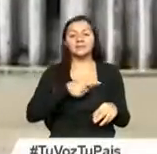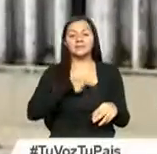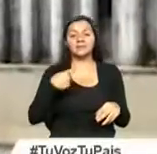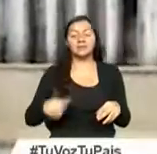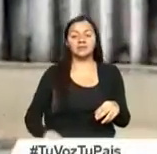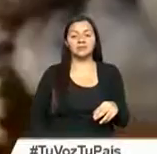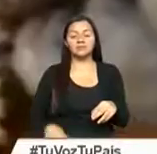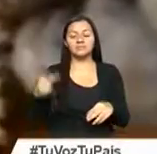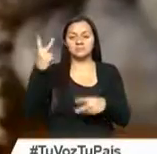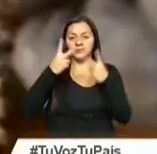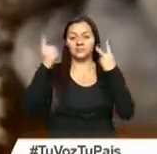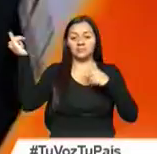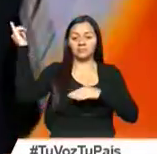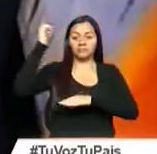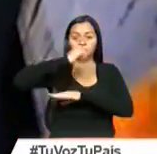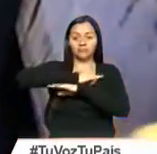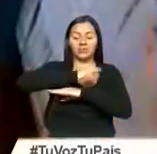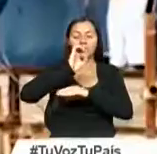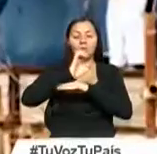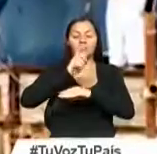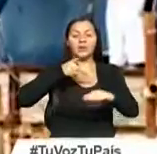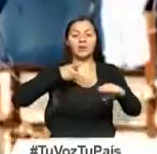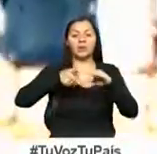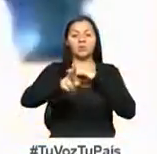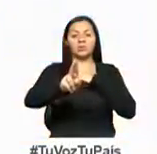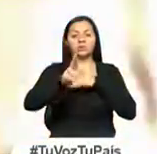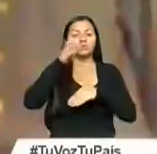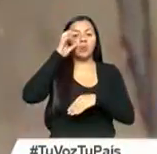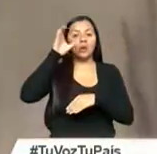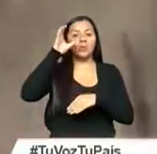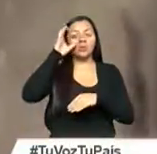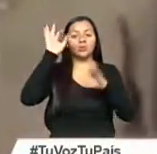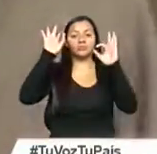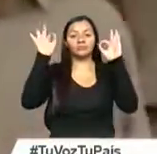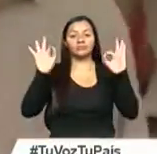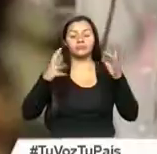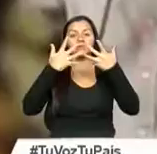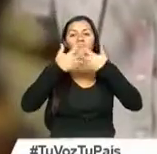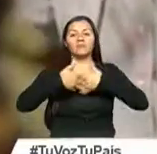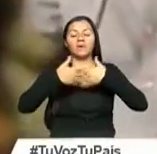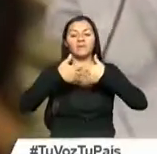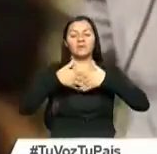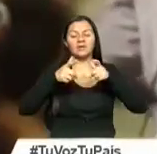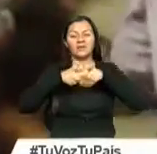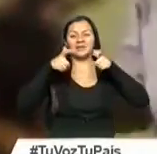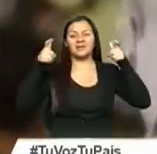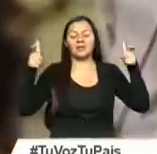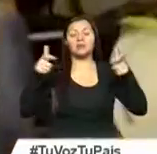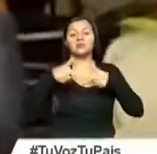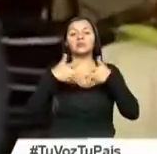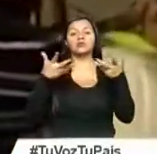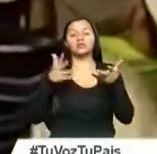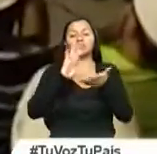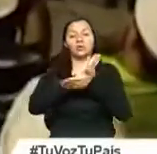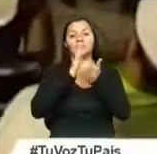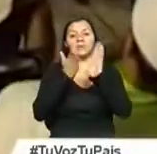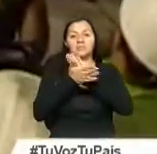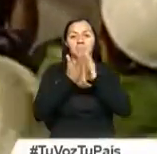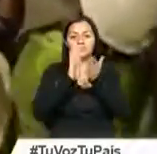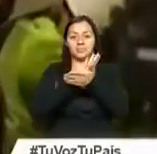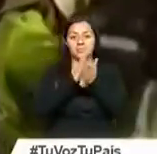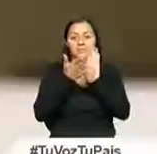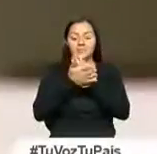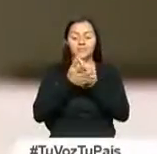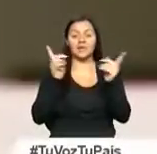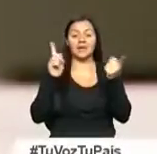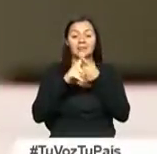visitará el Ecuador para la inauguración de Coca-Codo Sinclair, la hidroeléctrica más grande del país que se realizará en el mes de noviembre. Al